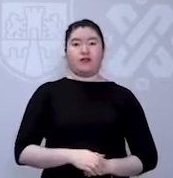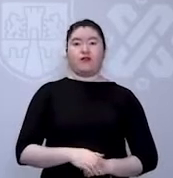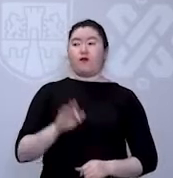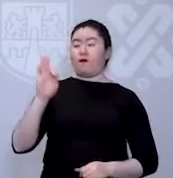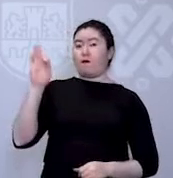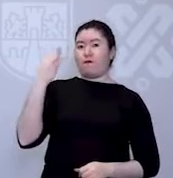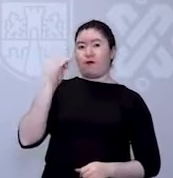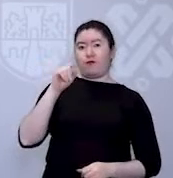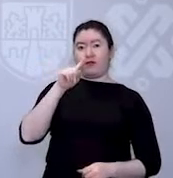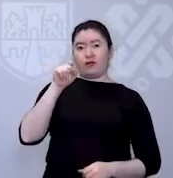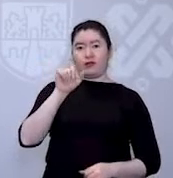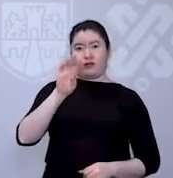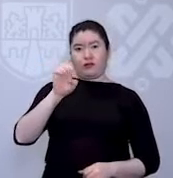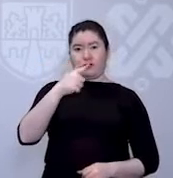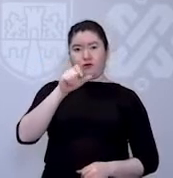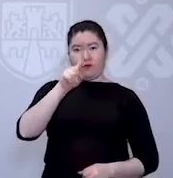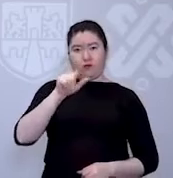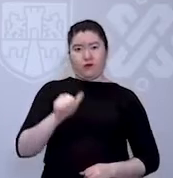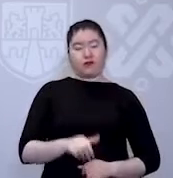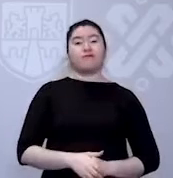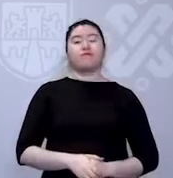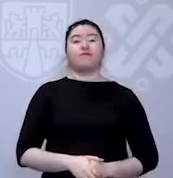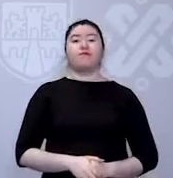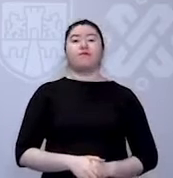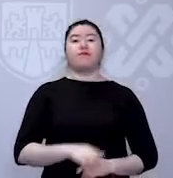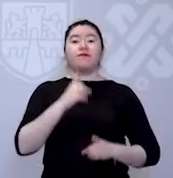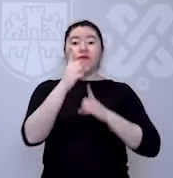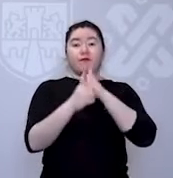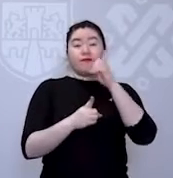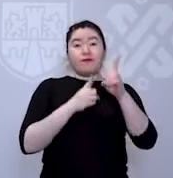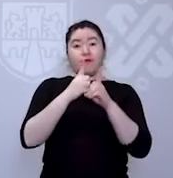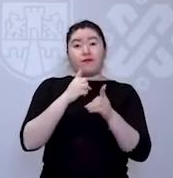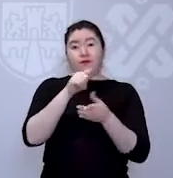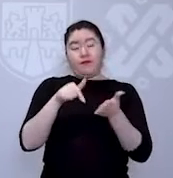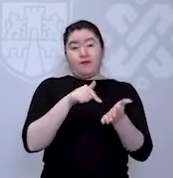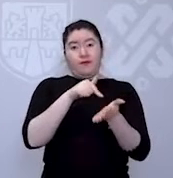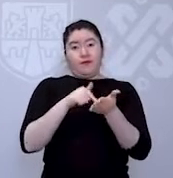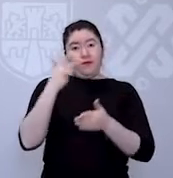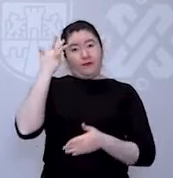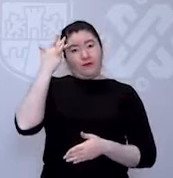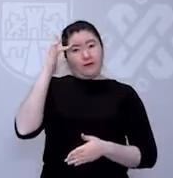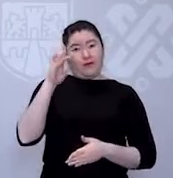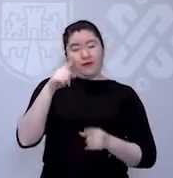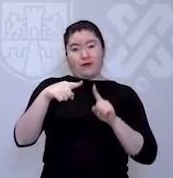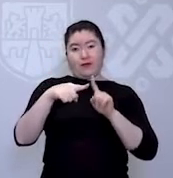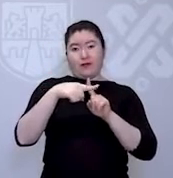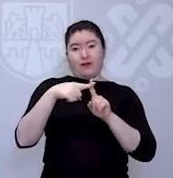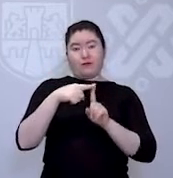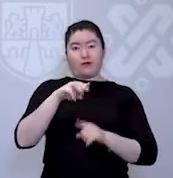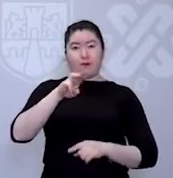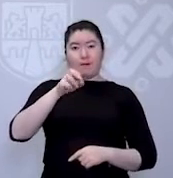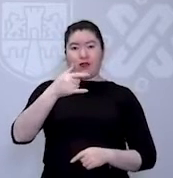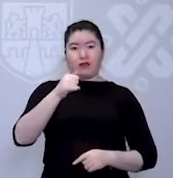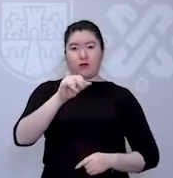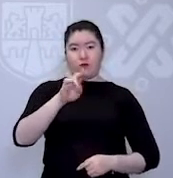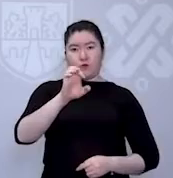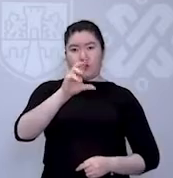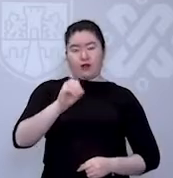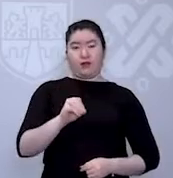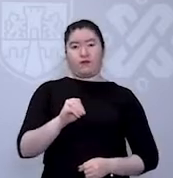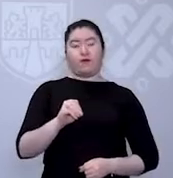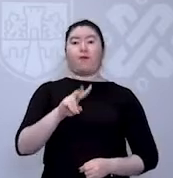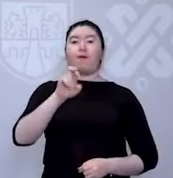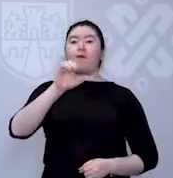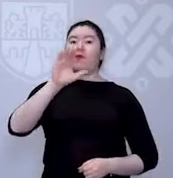la Facultad de Estudios Superiores de Zaragoza, el Deportivo Santa Cruz Mayegualco, la Vocacional Nº 7 y la